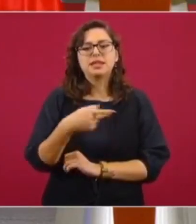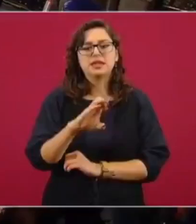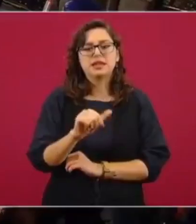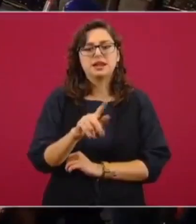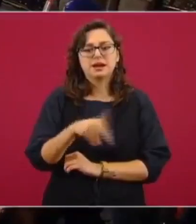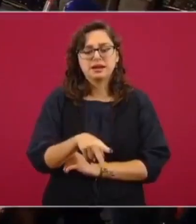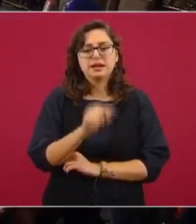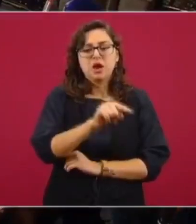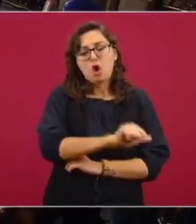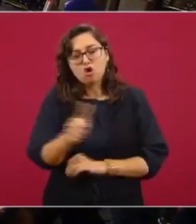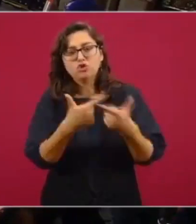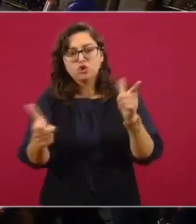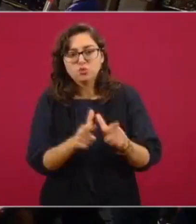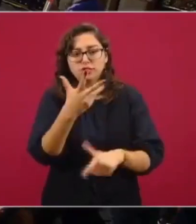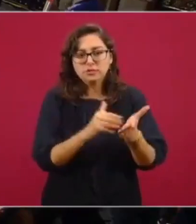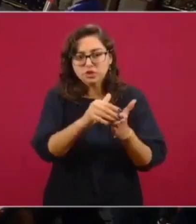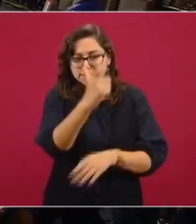millones de pesos,